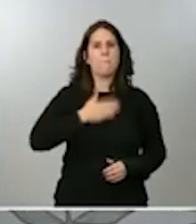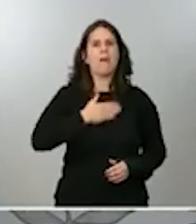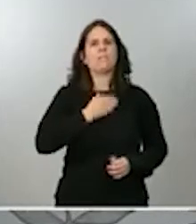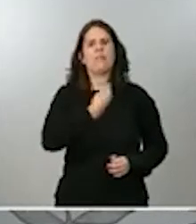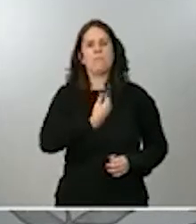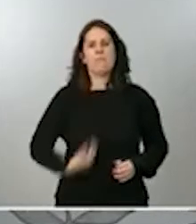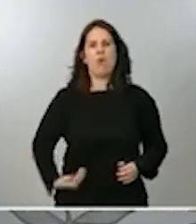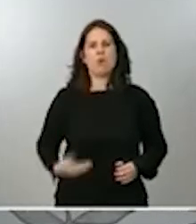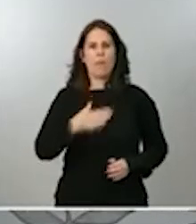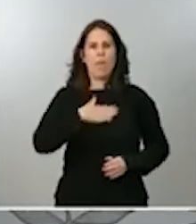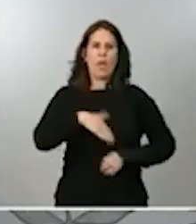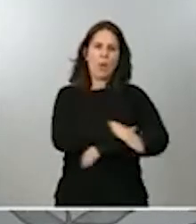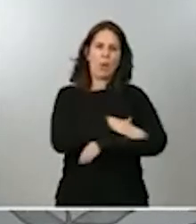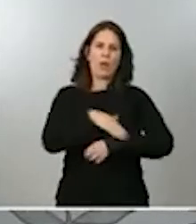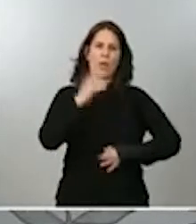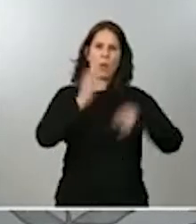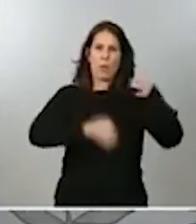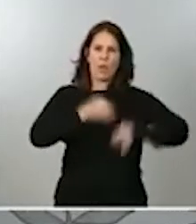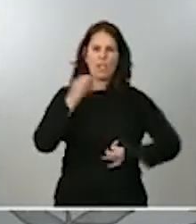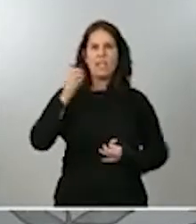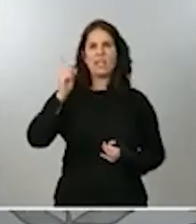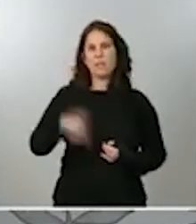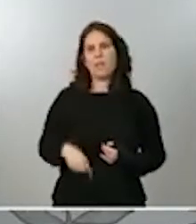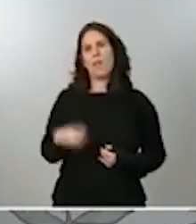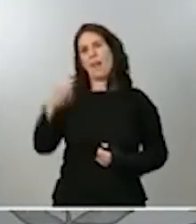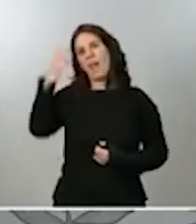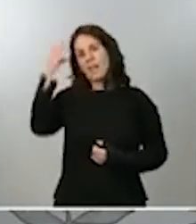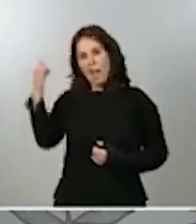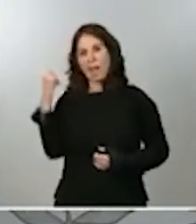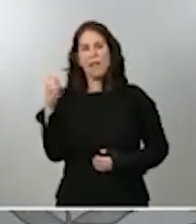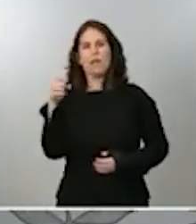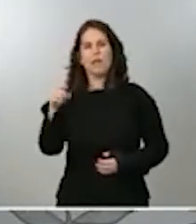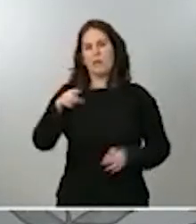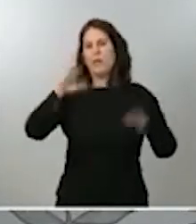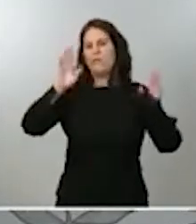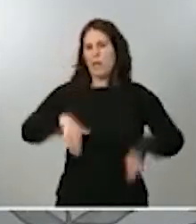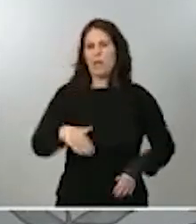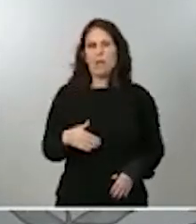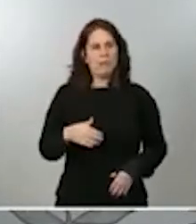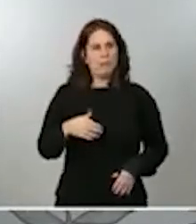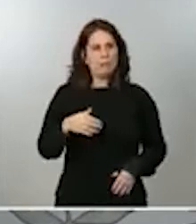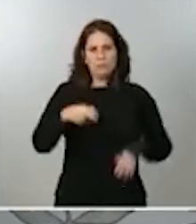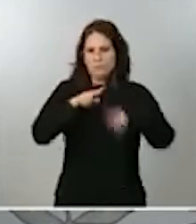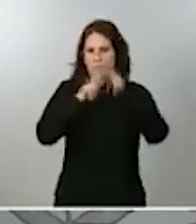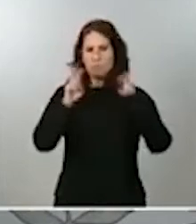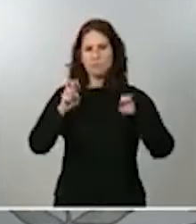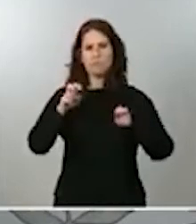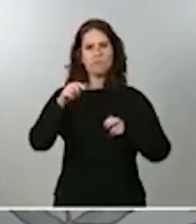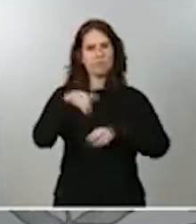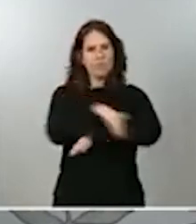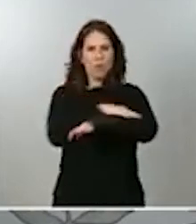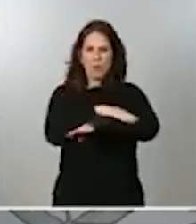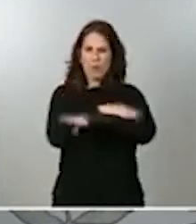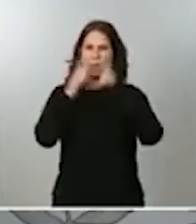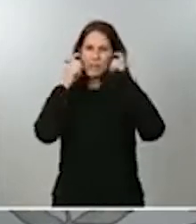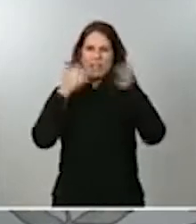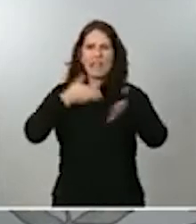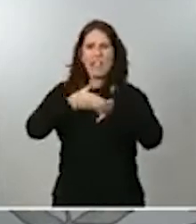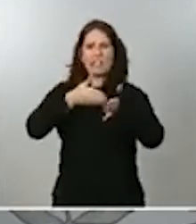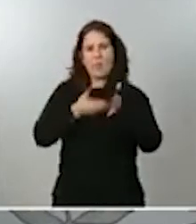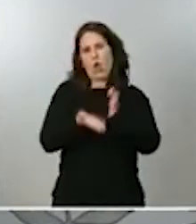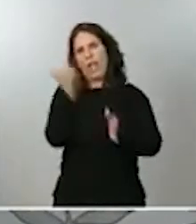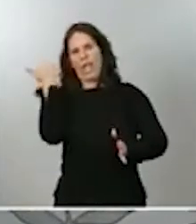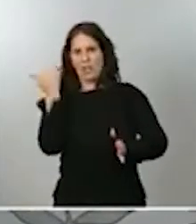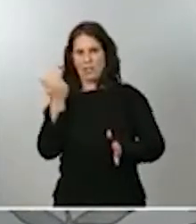Gobierno de los jueces como del propio rey. Cuestión, insisto, que este Gobierno va a intentar desbloquear a partir de la tarea que le